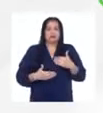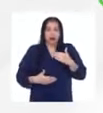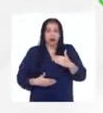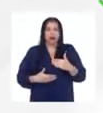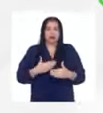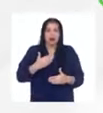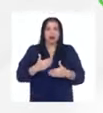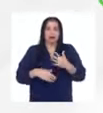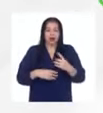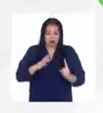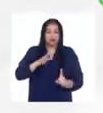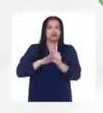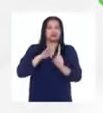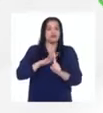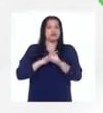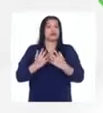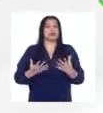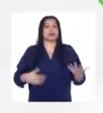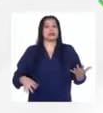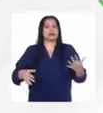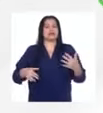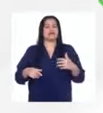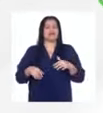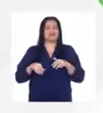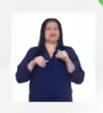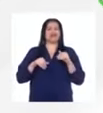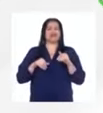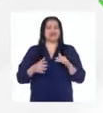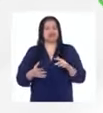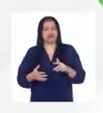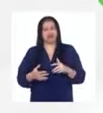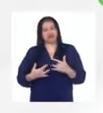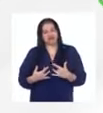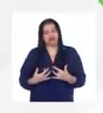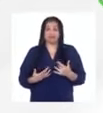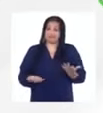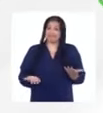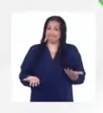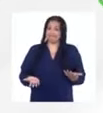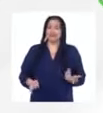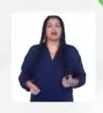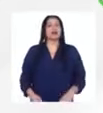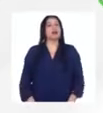pasan cosas ¿no? y te desanimas y creo que